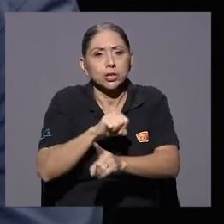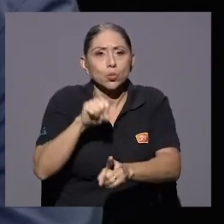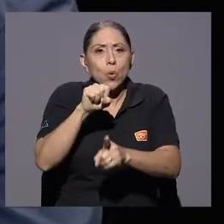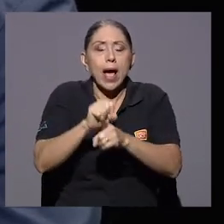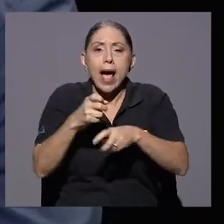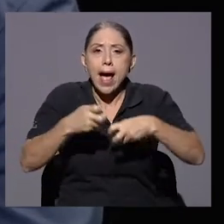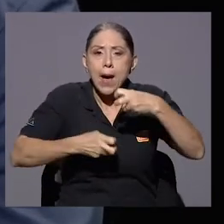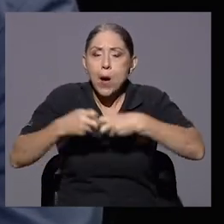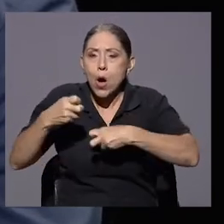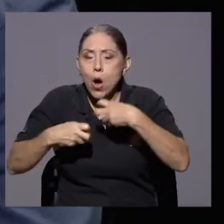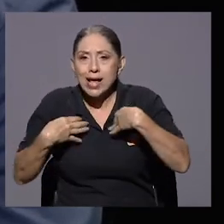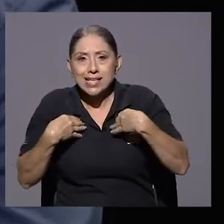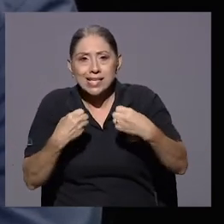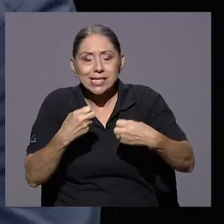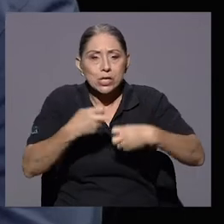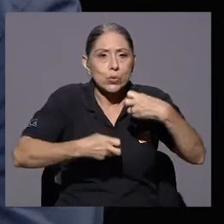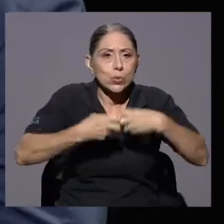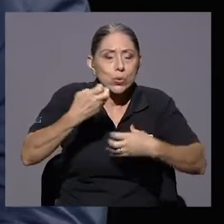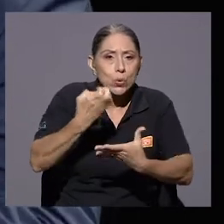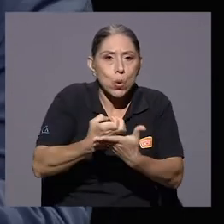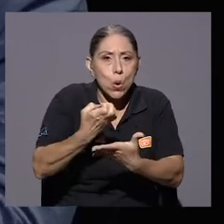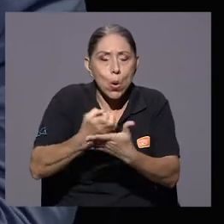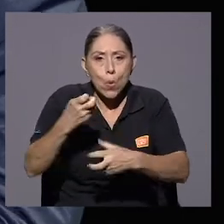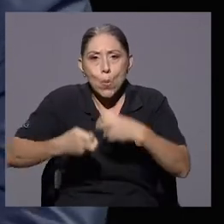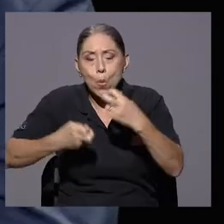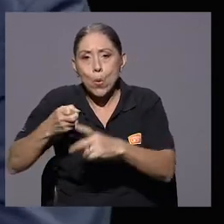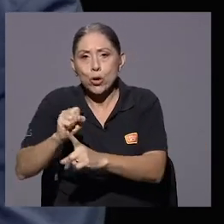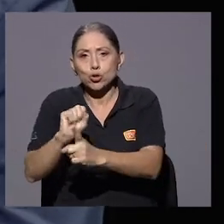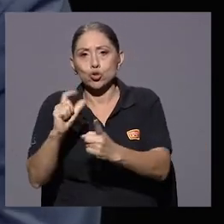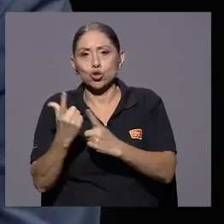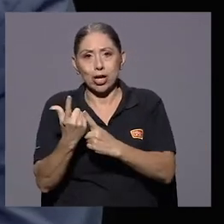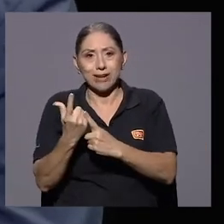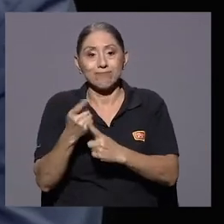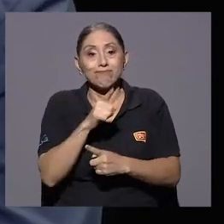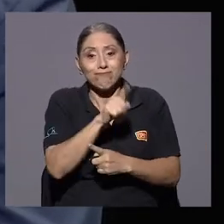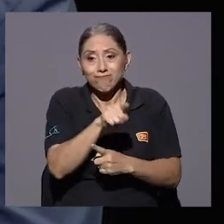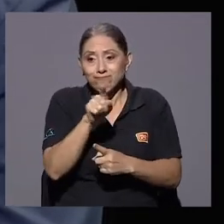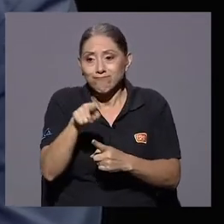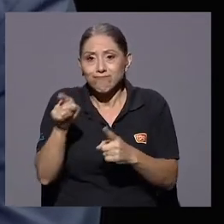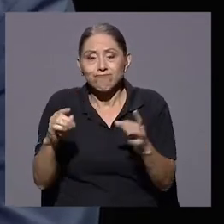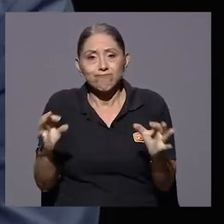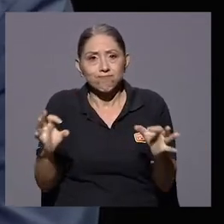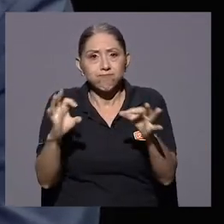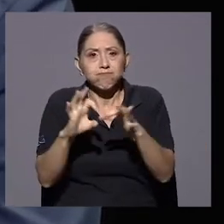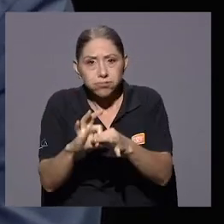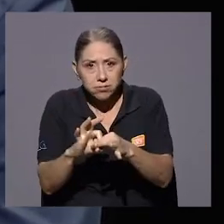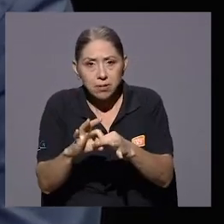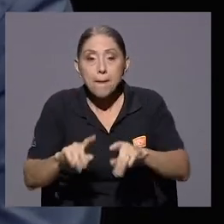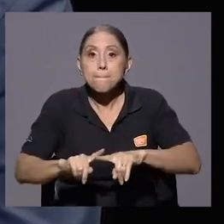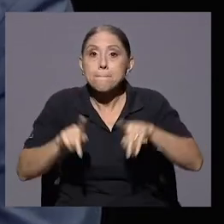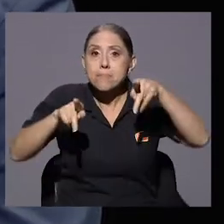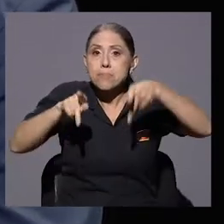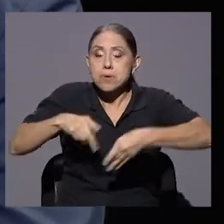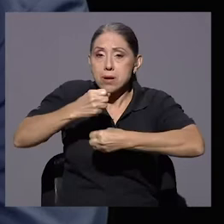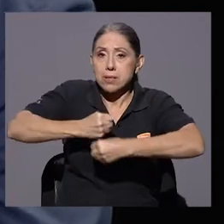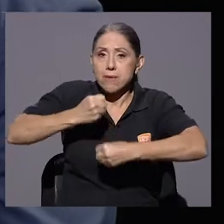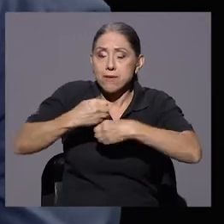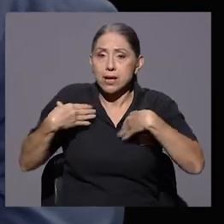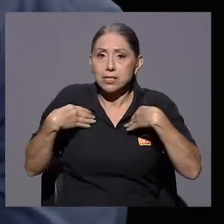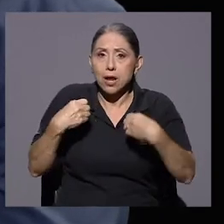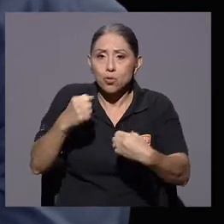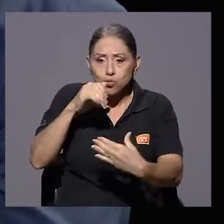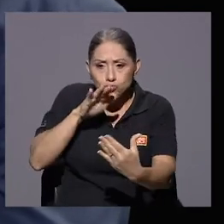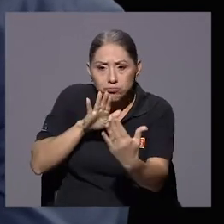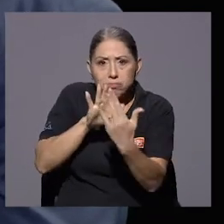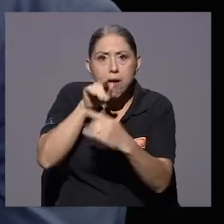sanitaria, económica y social, porque esto va muy ligado, pero que indudablemente el personal de salud es el que está